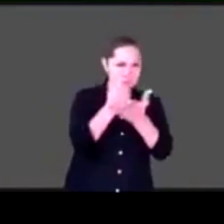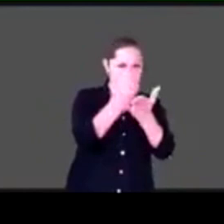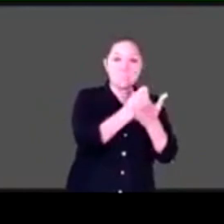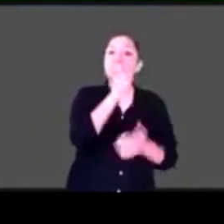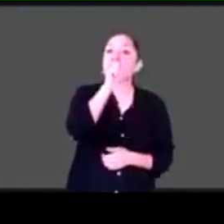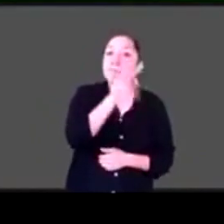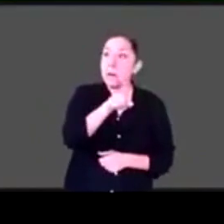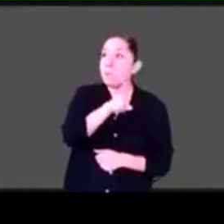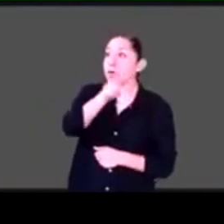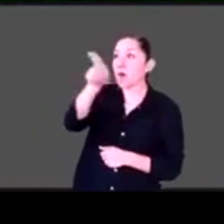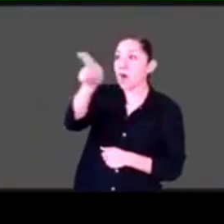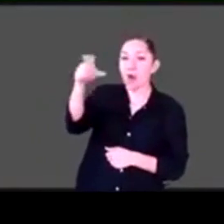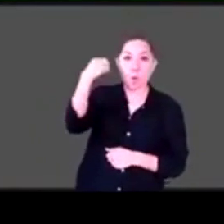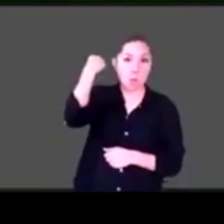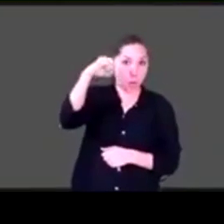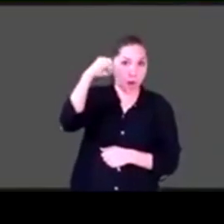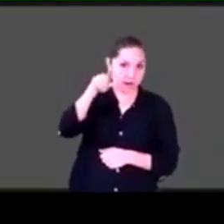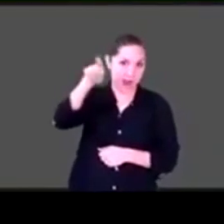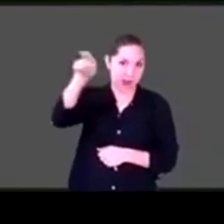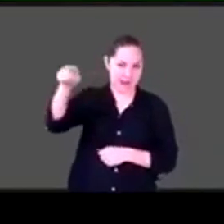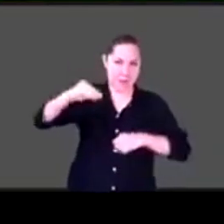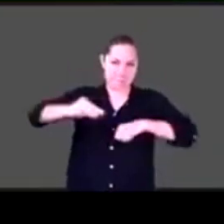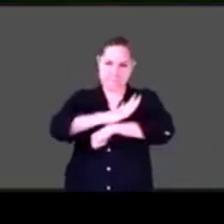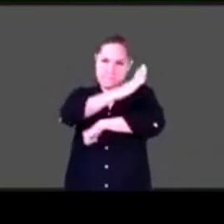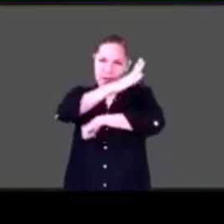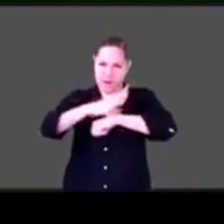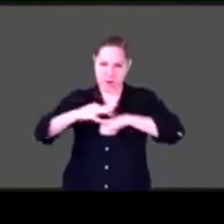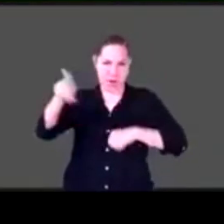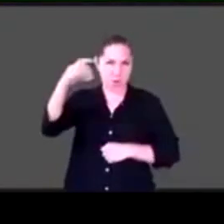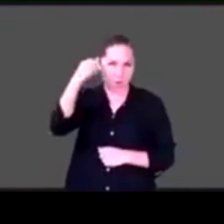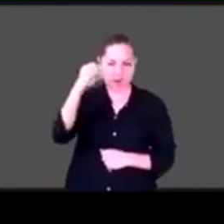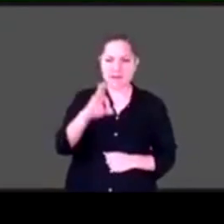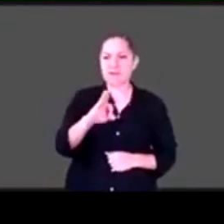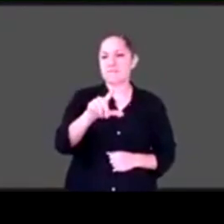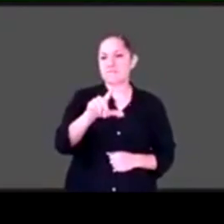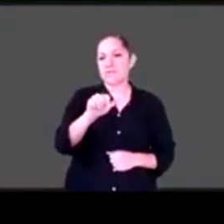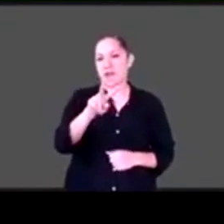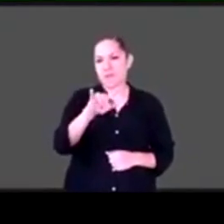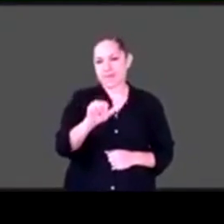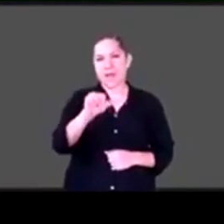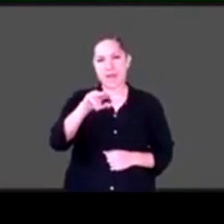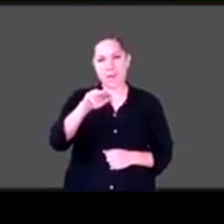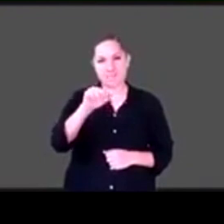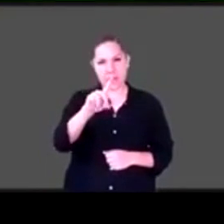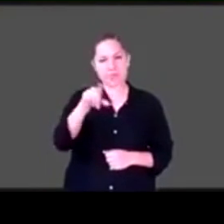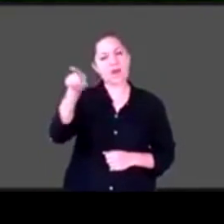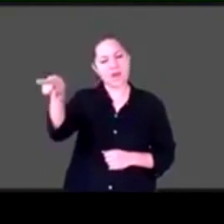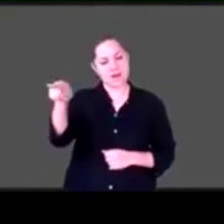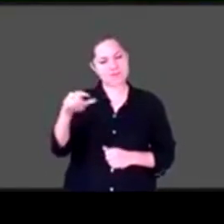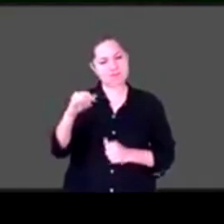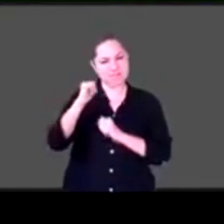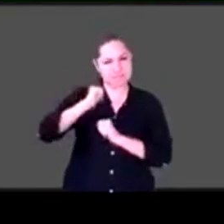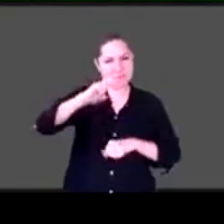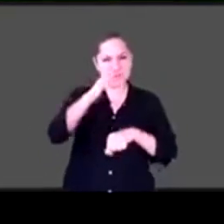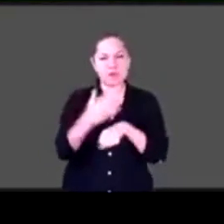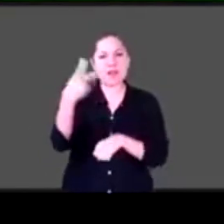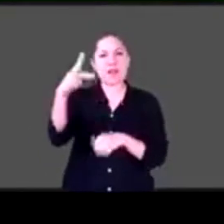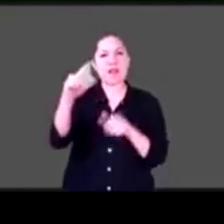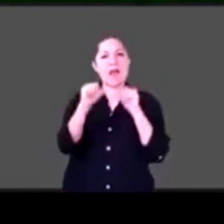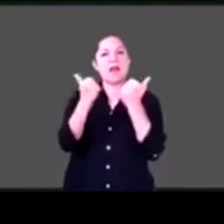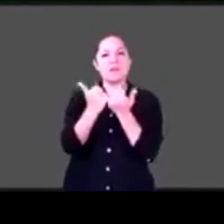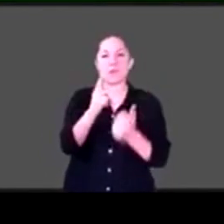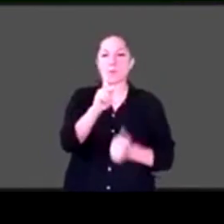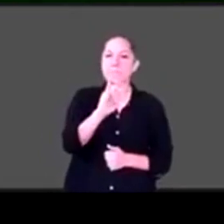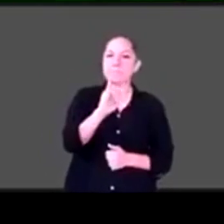Oaxaca, desde la costa de Oaxaca, Flavia Anao, que es la coordinadora de la Organización de la Sociedad Civil Piña Palmera, quien nos dará